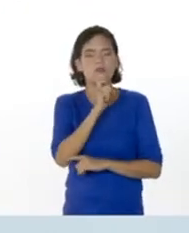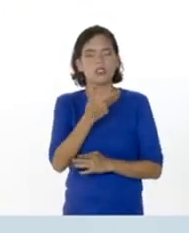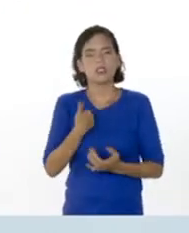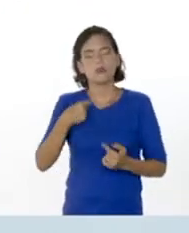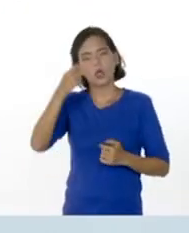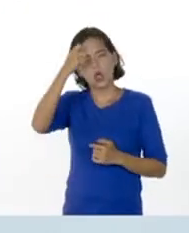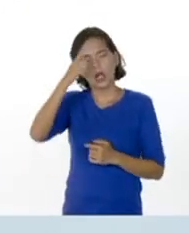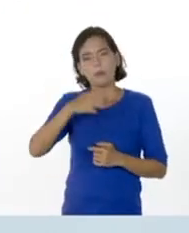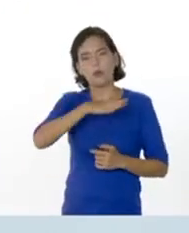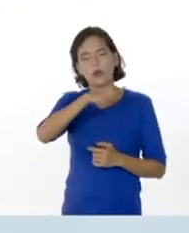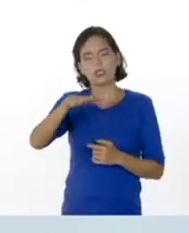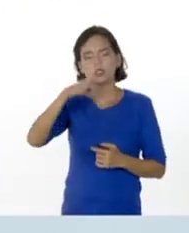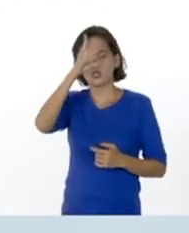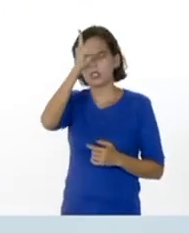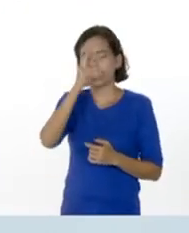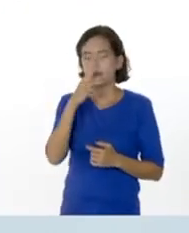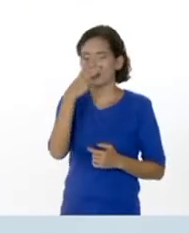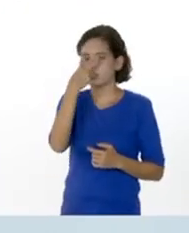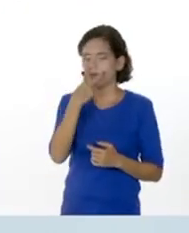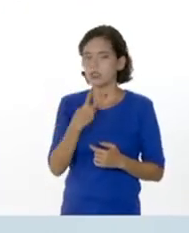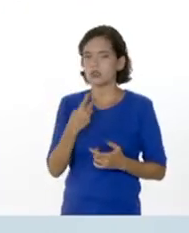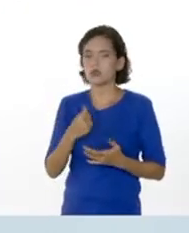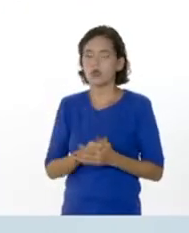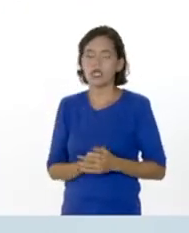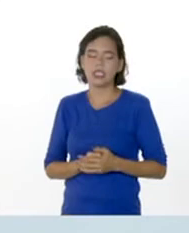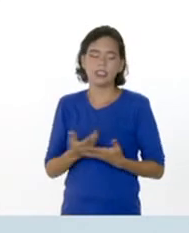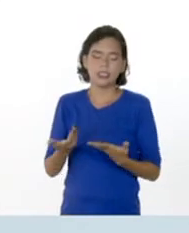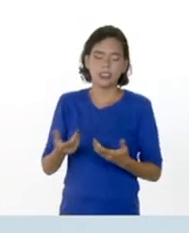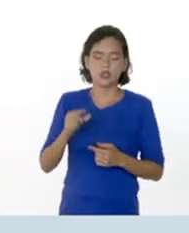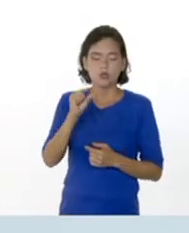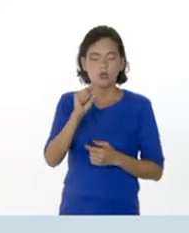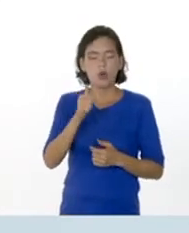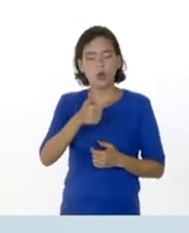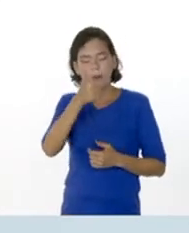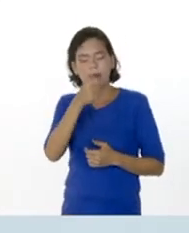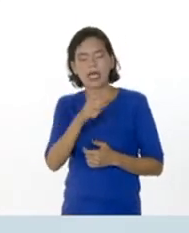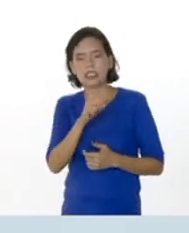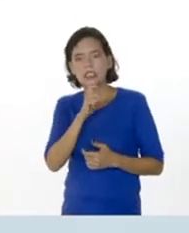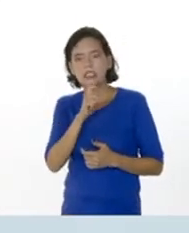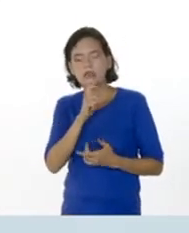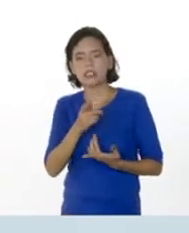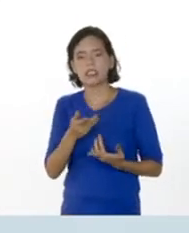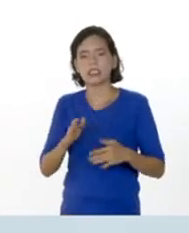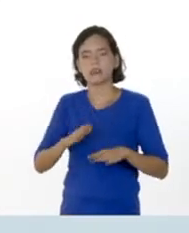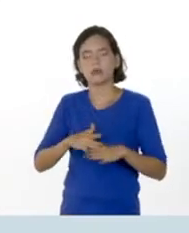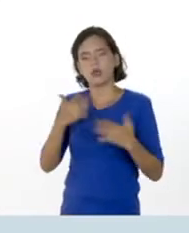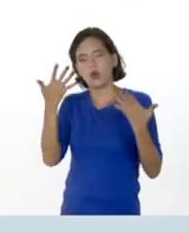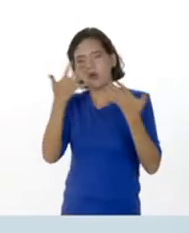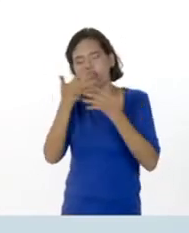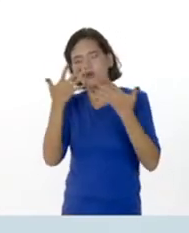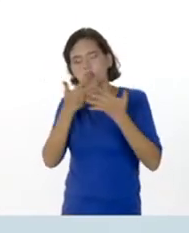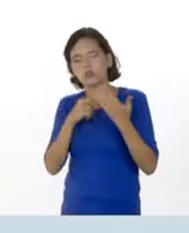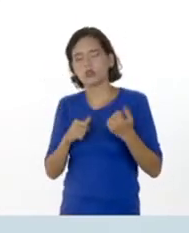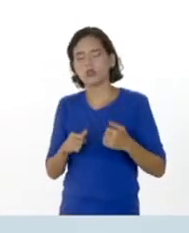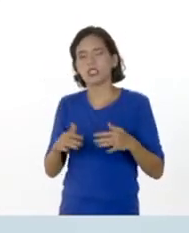población con deficiencias visuales, suele resultar entonces un poco complicado, podría generarnos confusión de qué manera podemos abordar